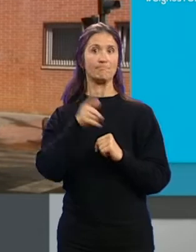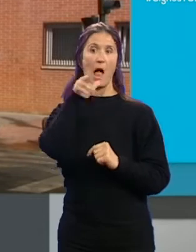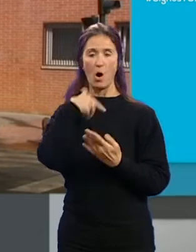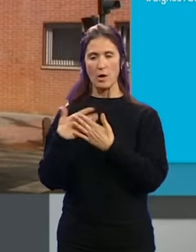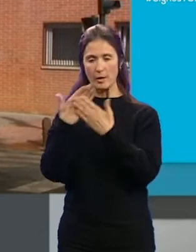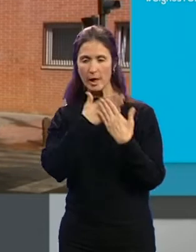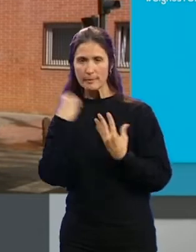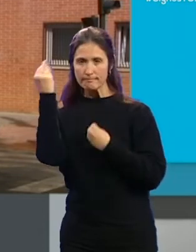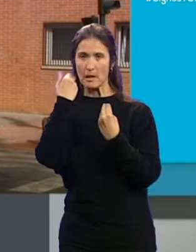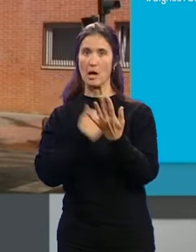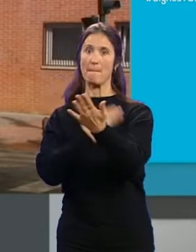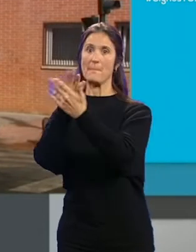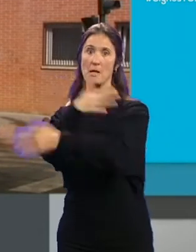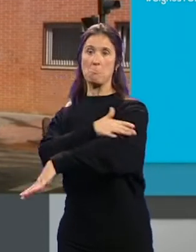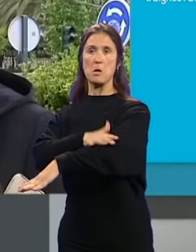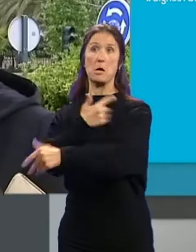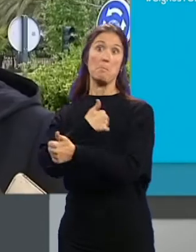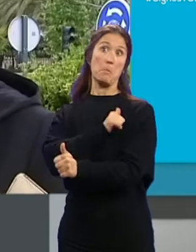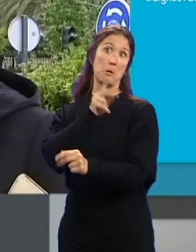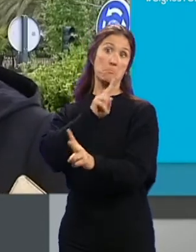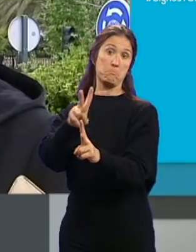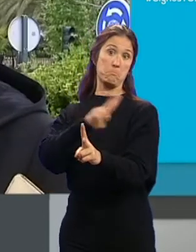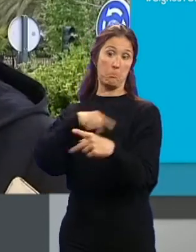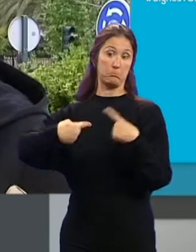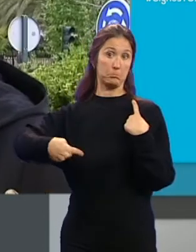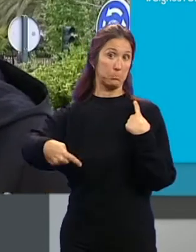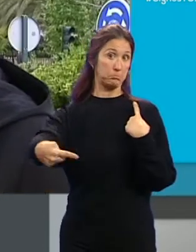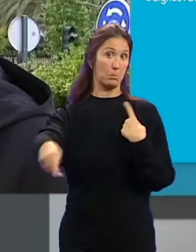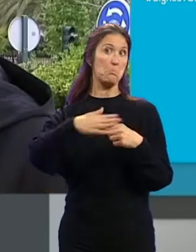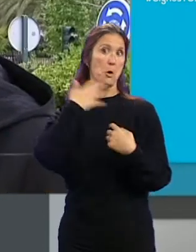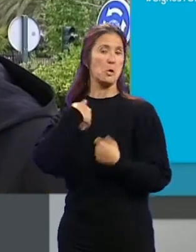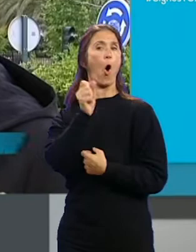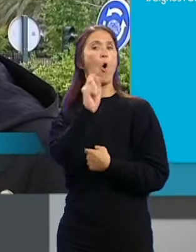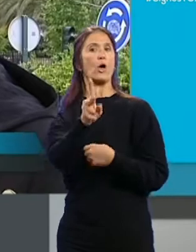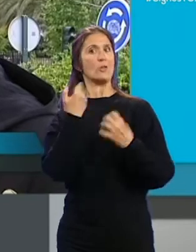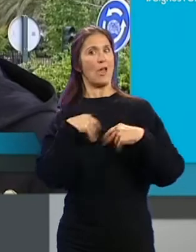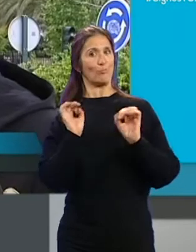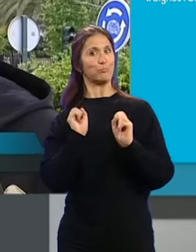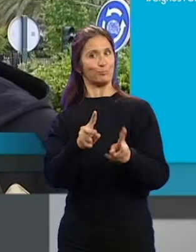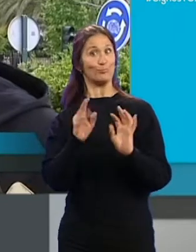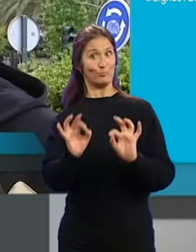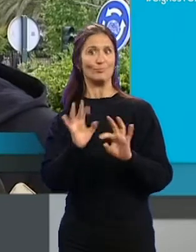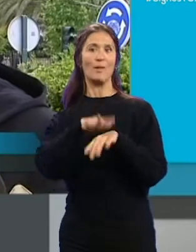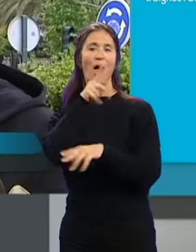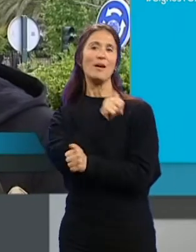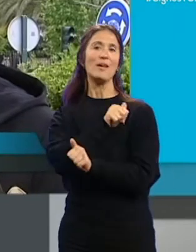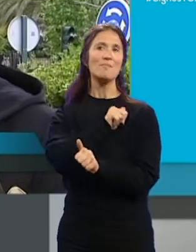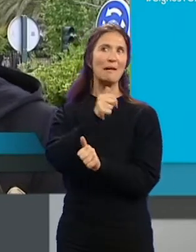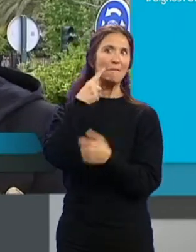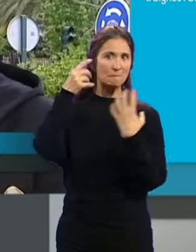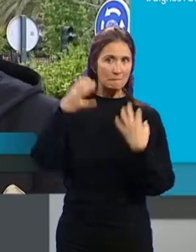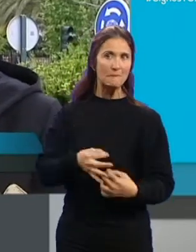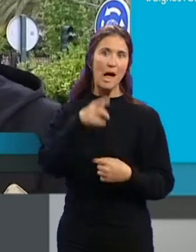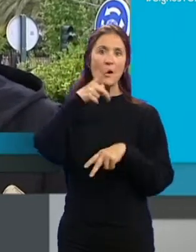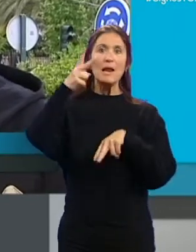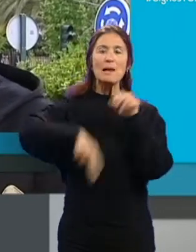ahora, que ya lo planteamos al Ministerio... empezamos respuesta en estos mismos días porque ya nos han dado el ok... ...es la reducción de la limitación,